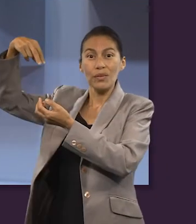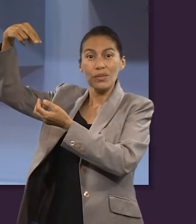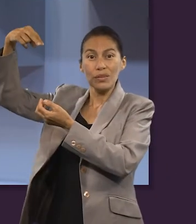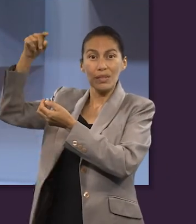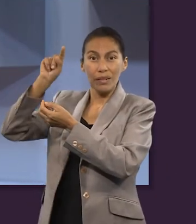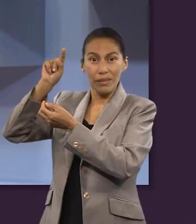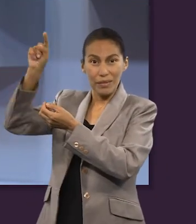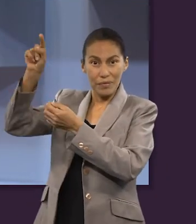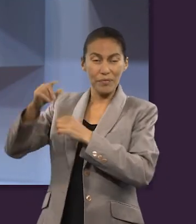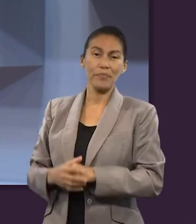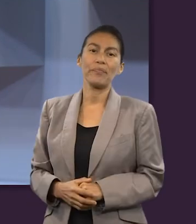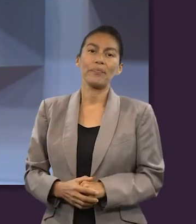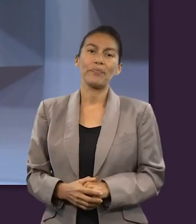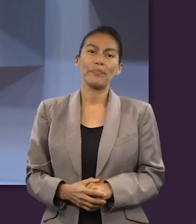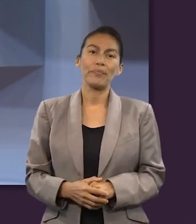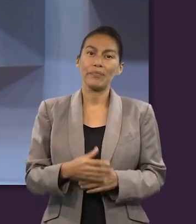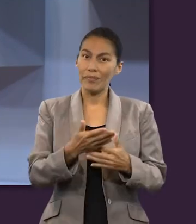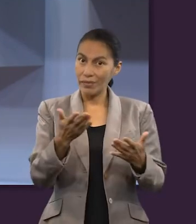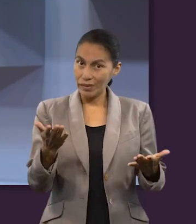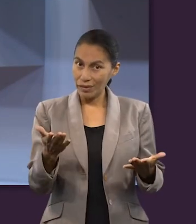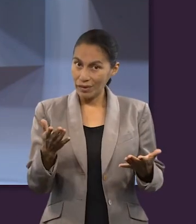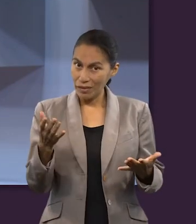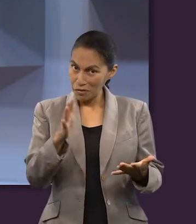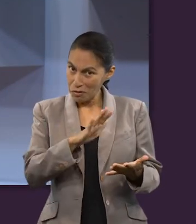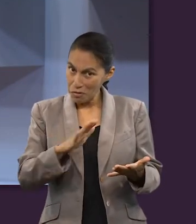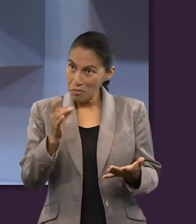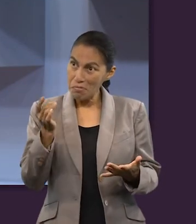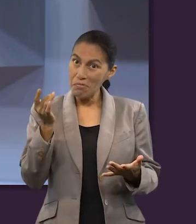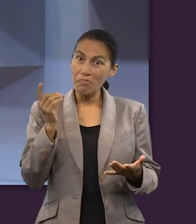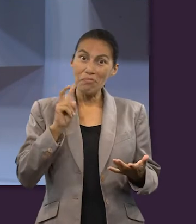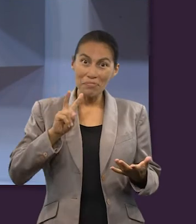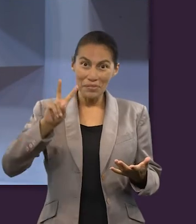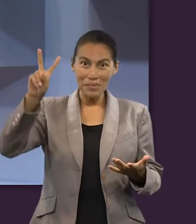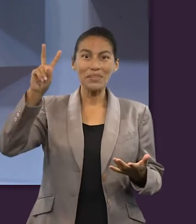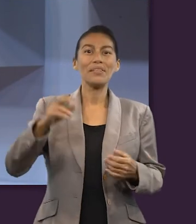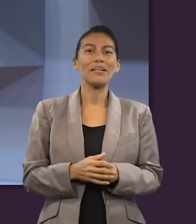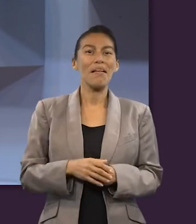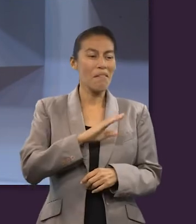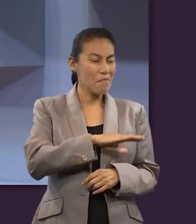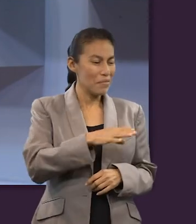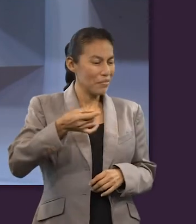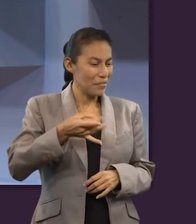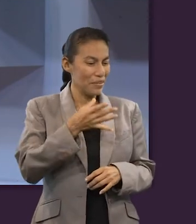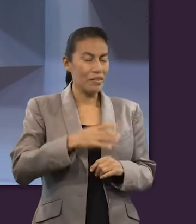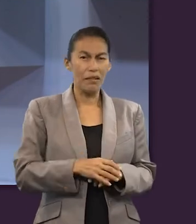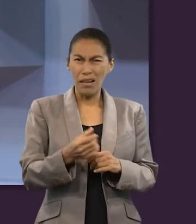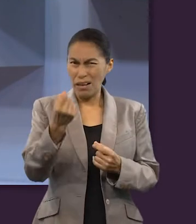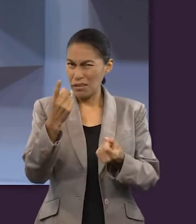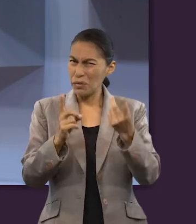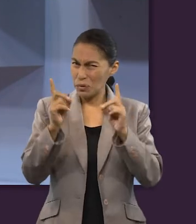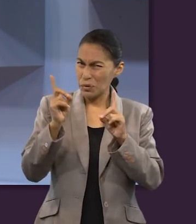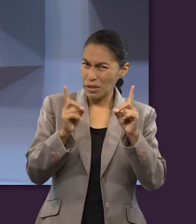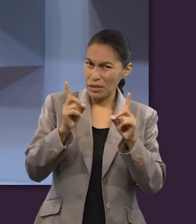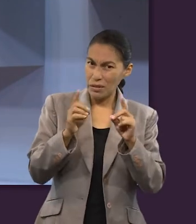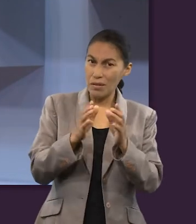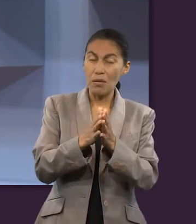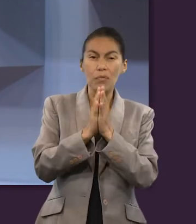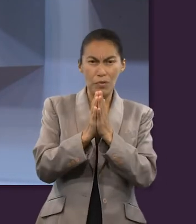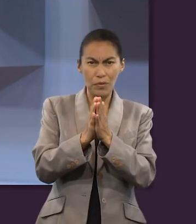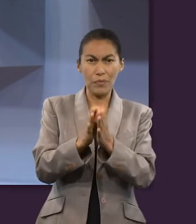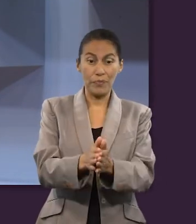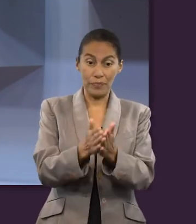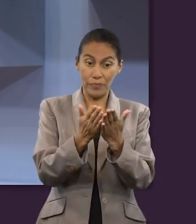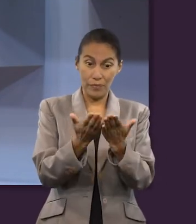la muerte y el sepulcro. Así que, bueno, si les queda por ahí alguna duda a ustedes o las personas que nos ven,